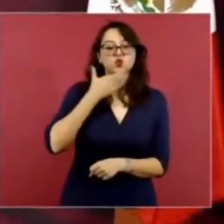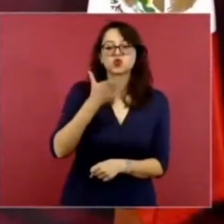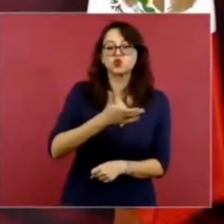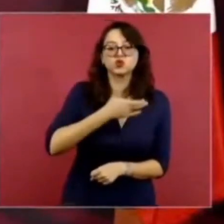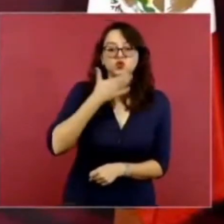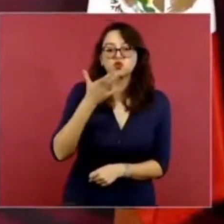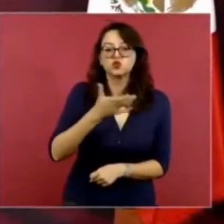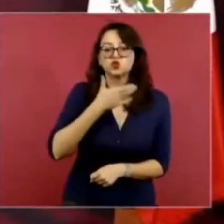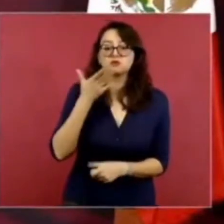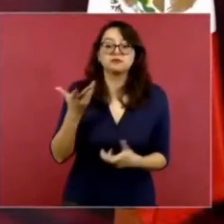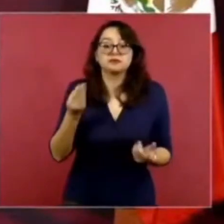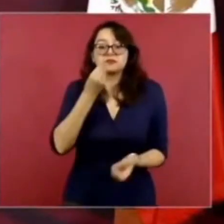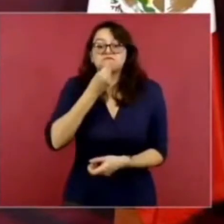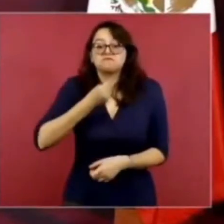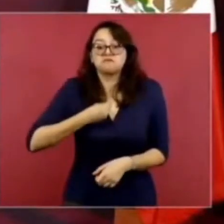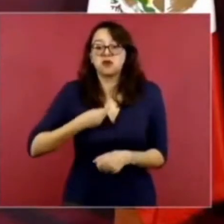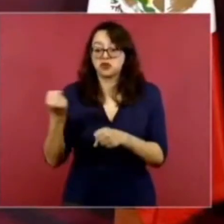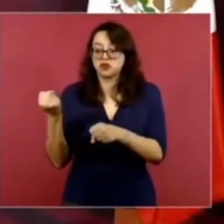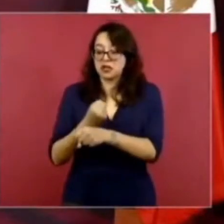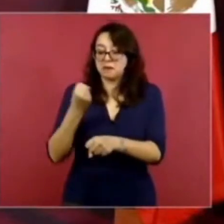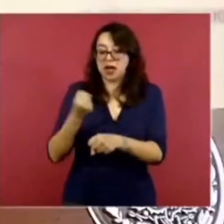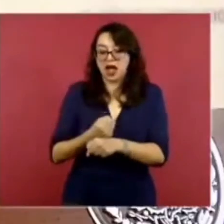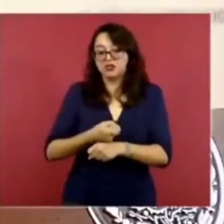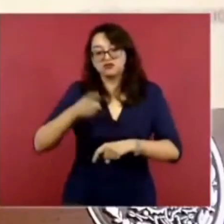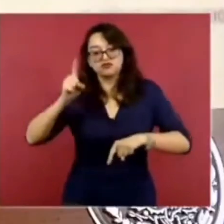se quitaba uno los zapatos y una bolsita.